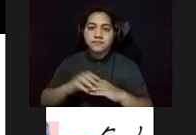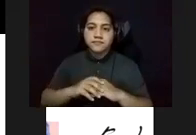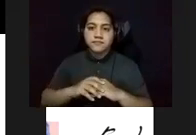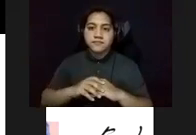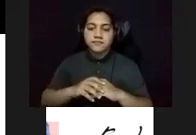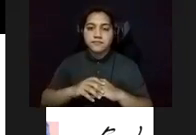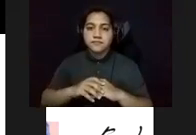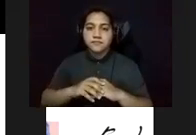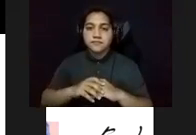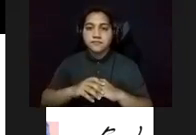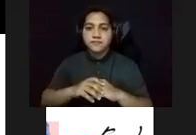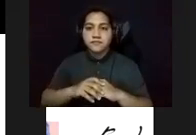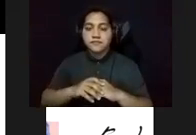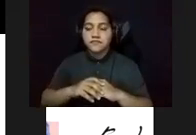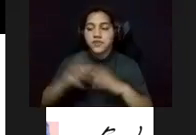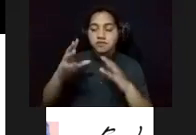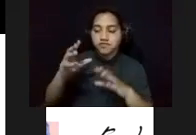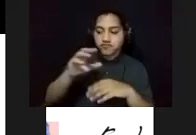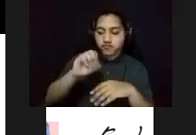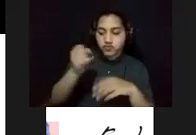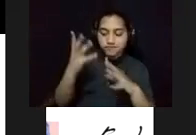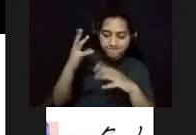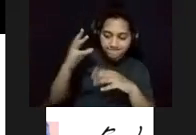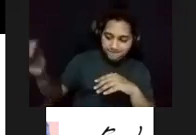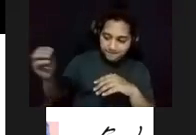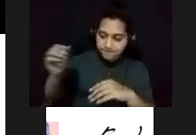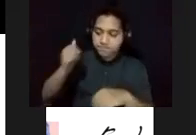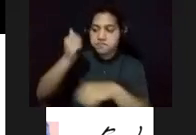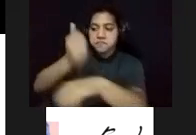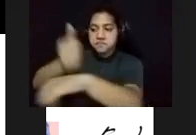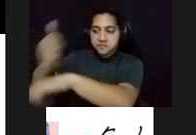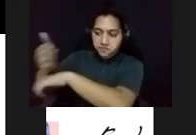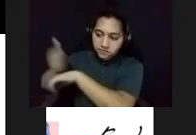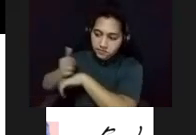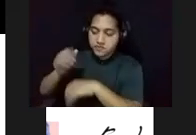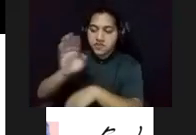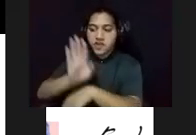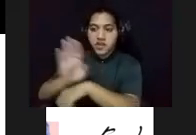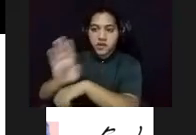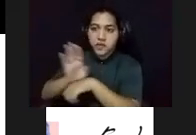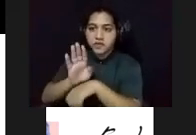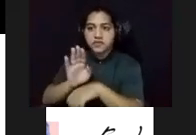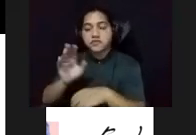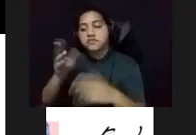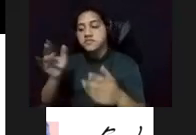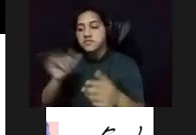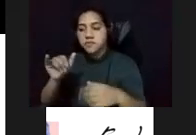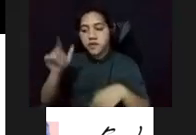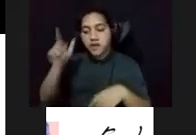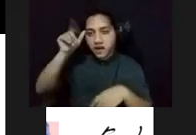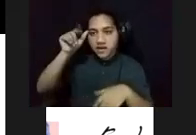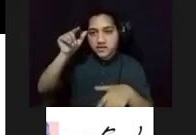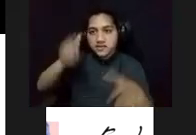En las afueras de la ciudad se comenzaron a establecer negocios y los llamados caseríos modernos. Los nuevos